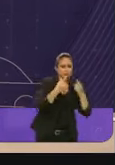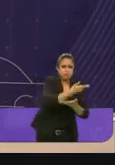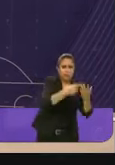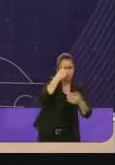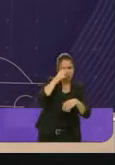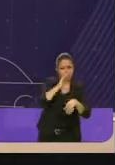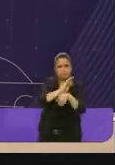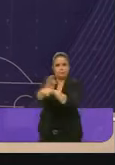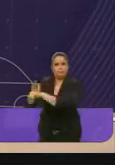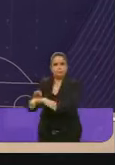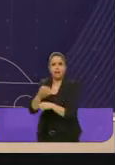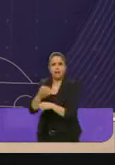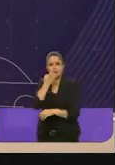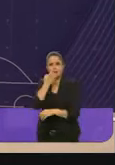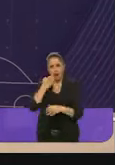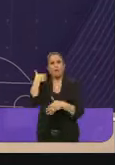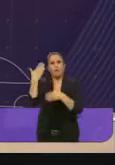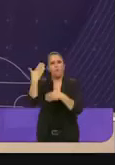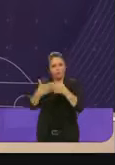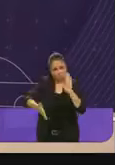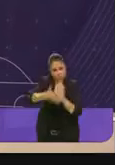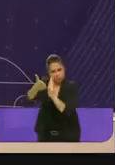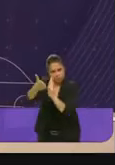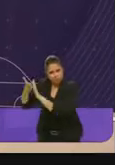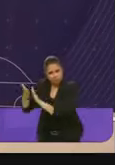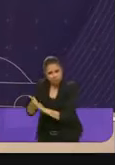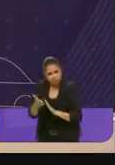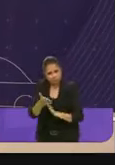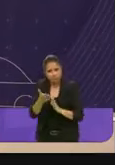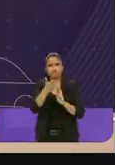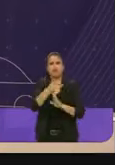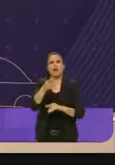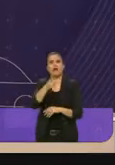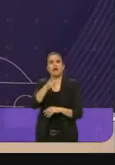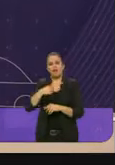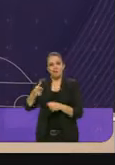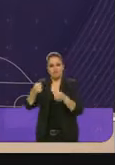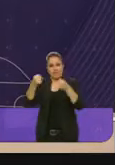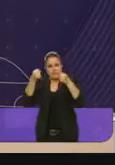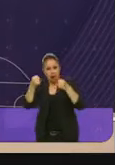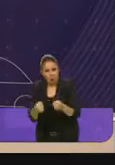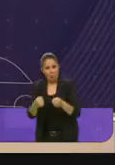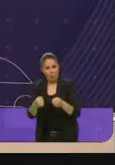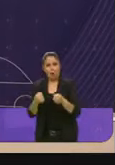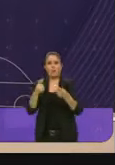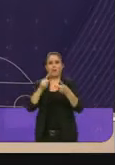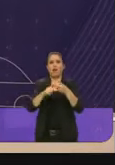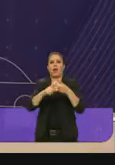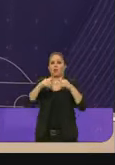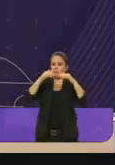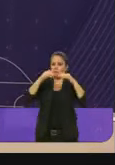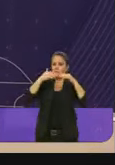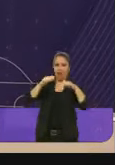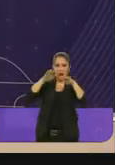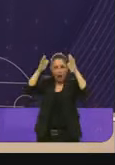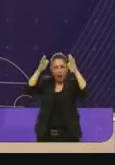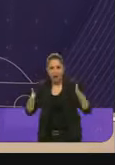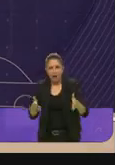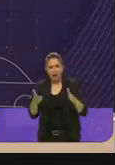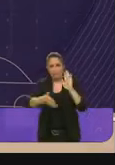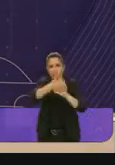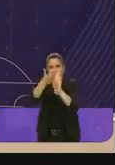las escuelas. Vamos a garantizar que tengan seguridad estructural, techumbres, inversión